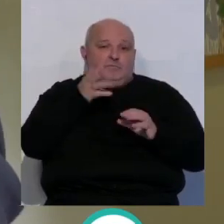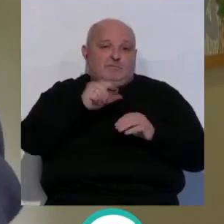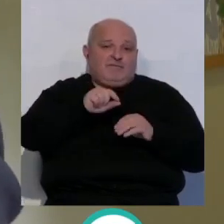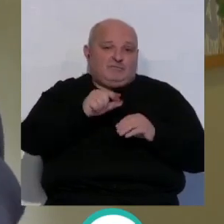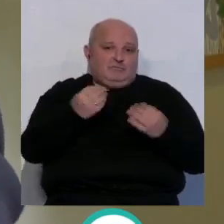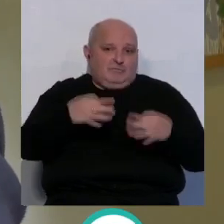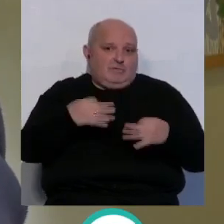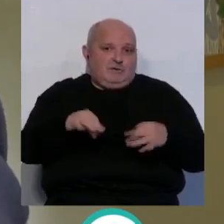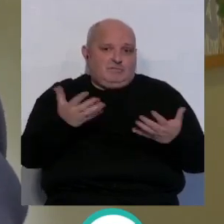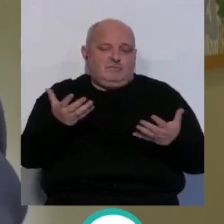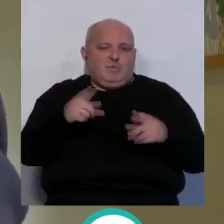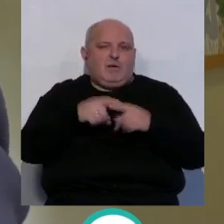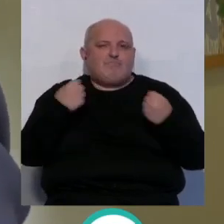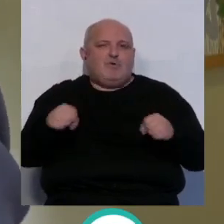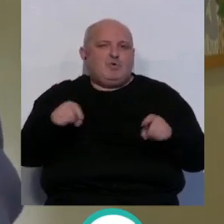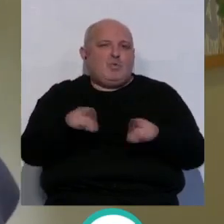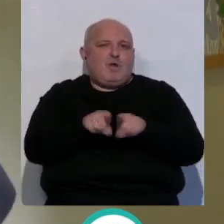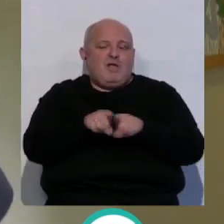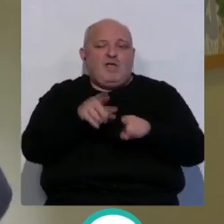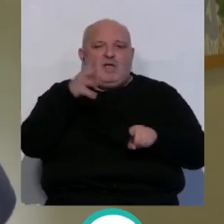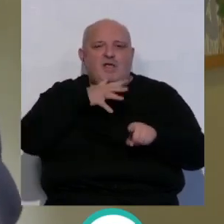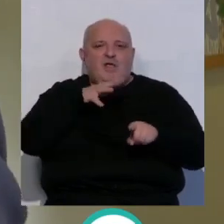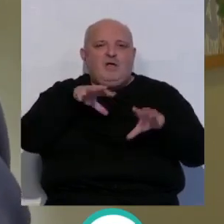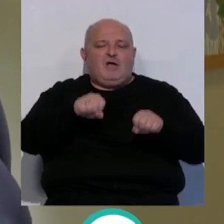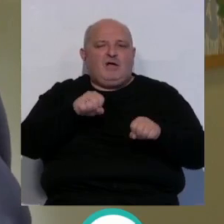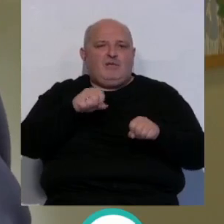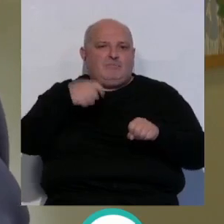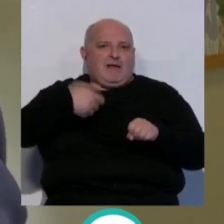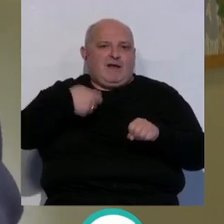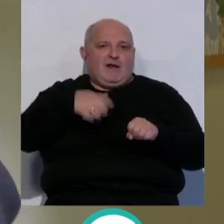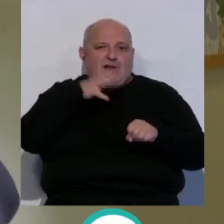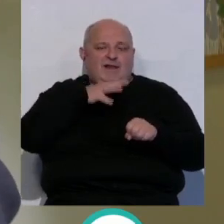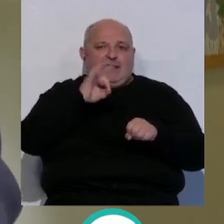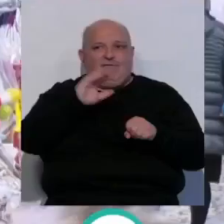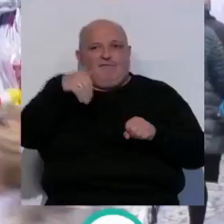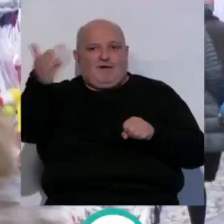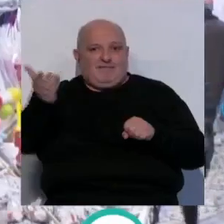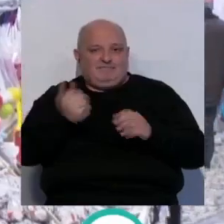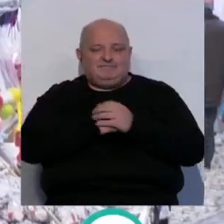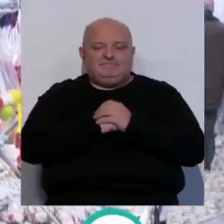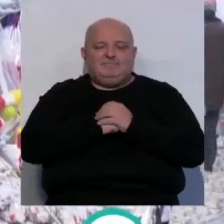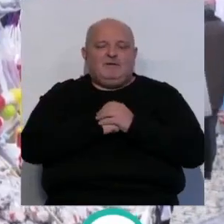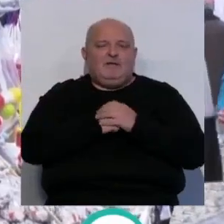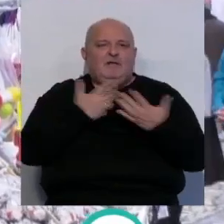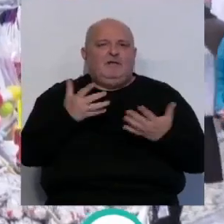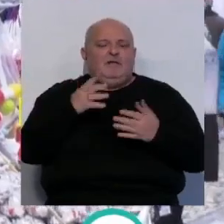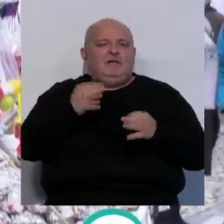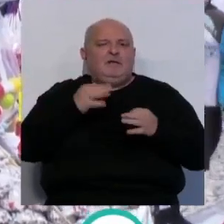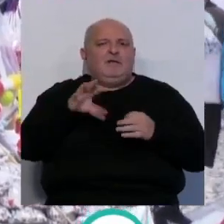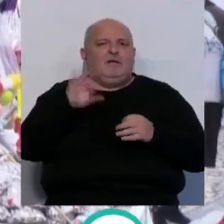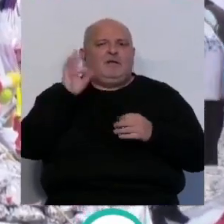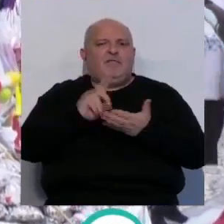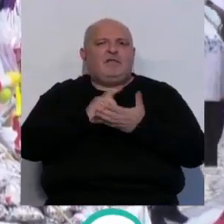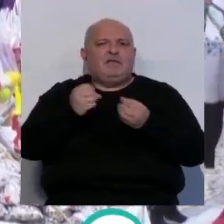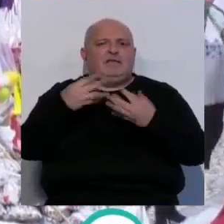más bajos, eso pasa cuando las motos, ¿no? Las motos de Jerez, coger una habitación siempre va a ser más caro que alrededor. Por otra parte, quienes sí han obtenido